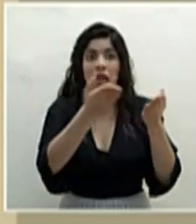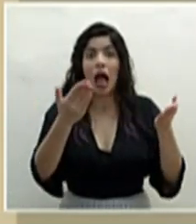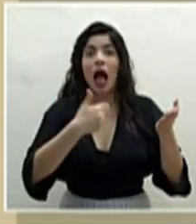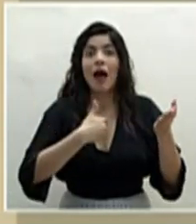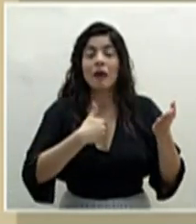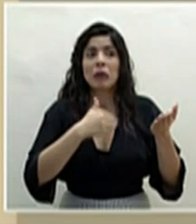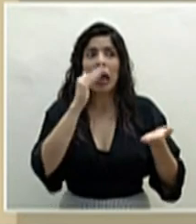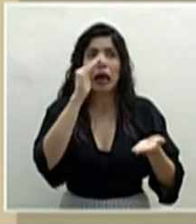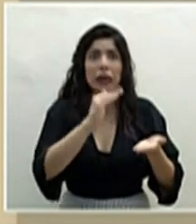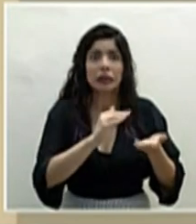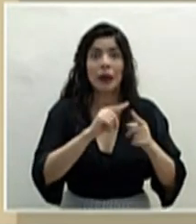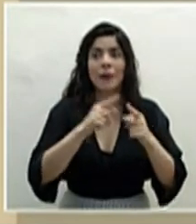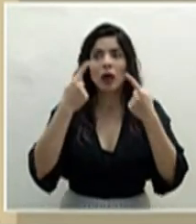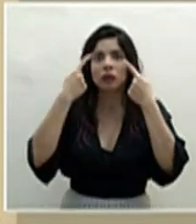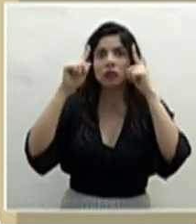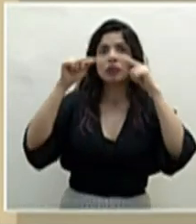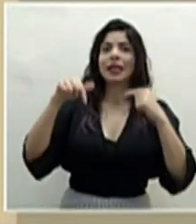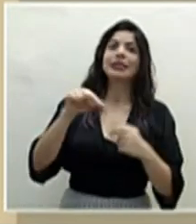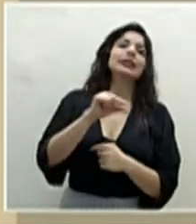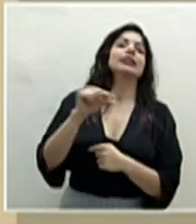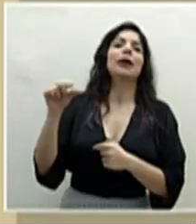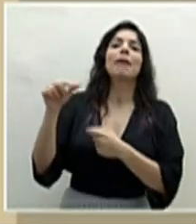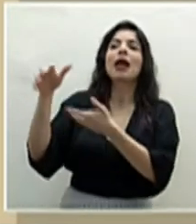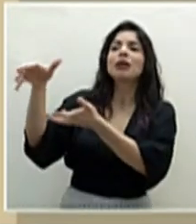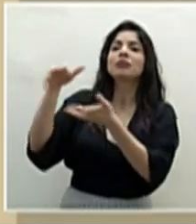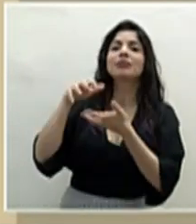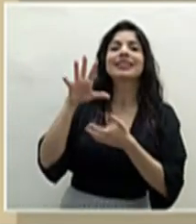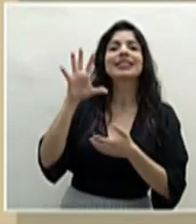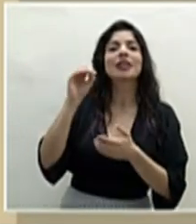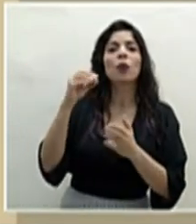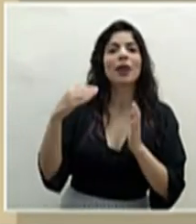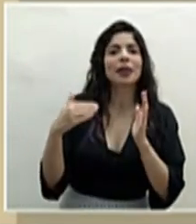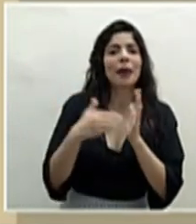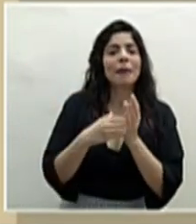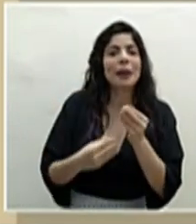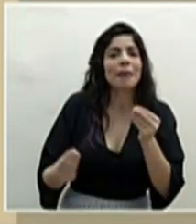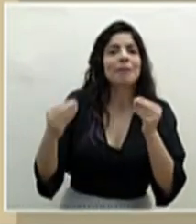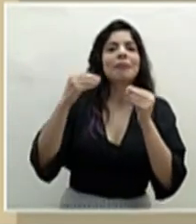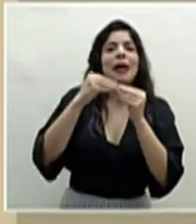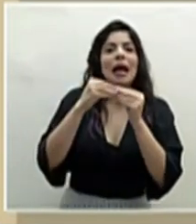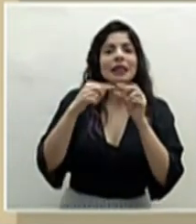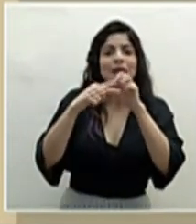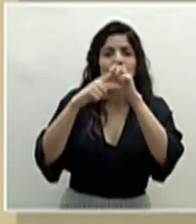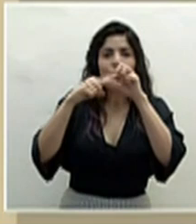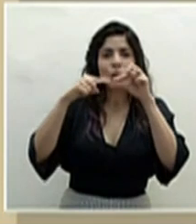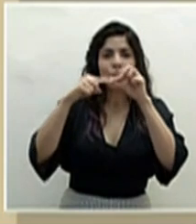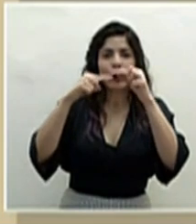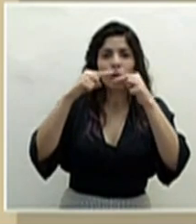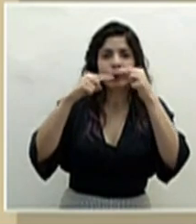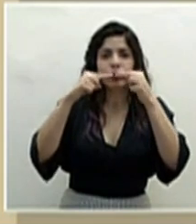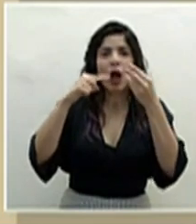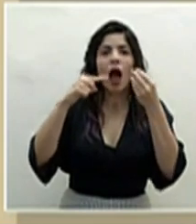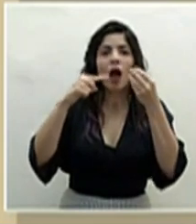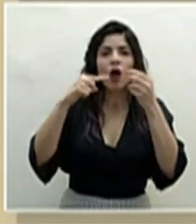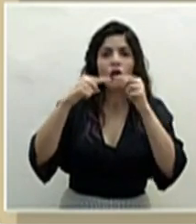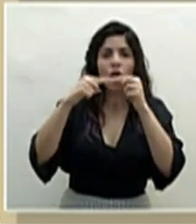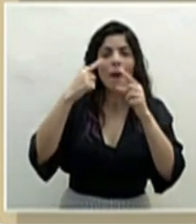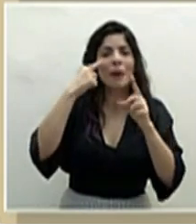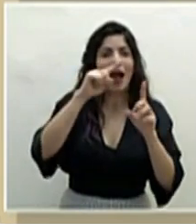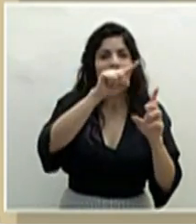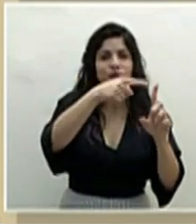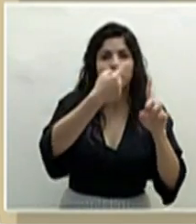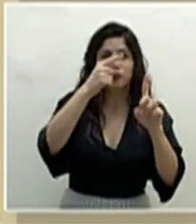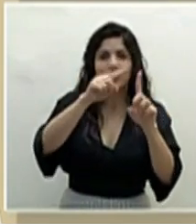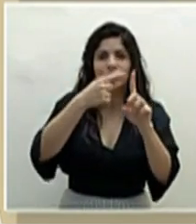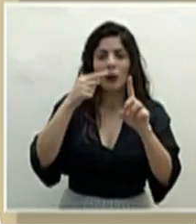pero esta semana ya ingresaron otras 50.000 unidades de estos Sopos y tenemos una